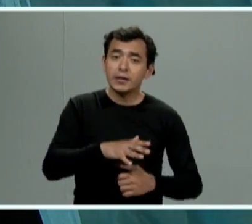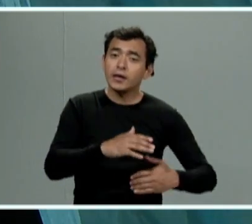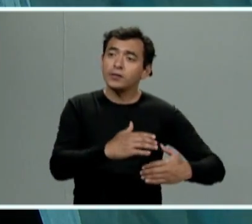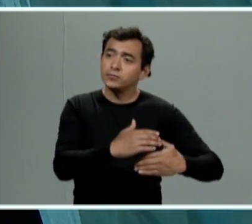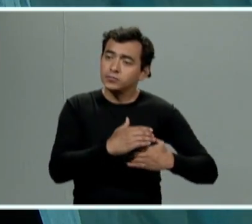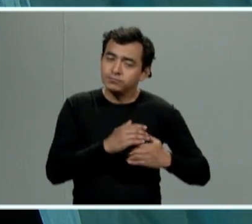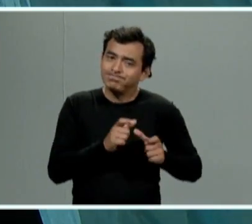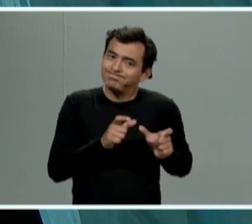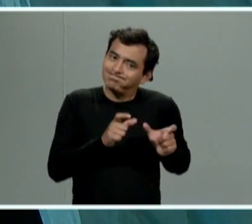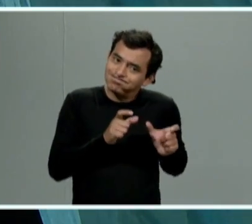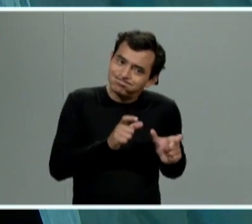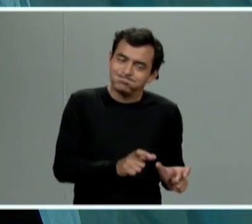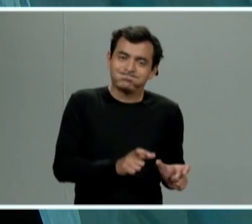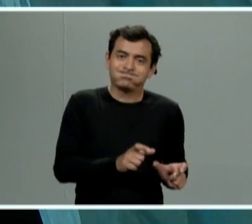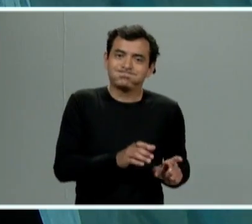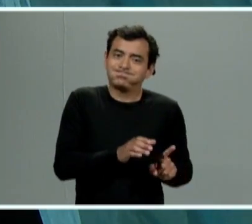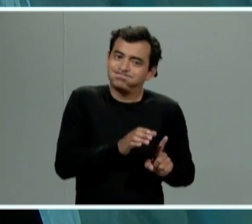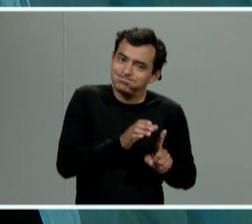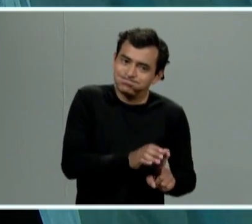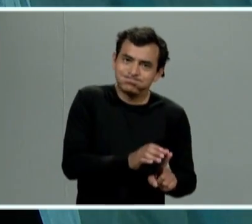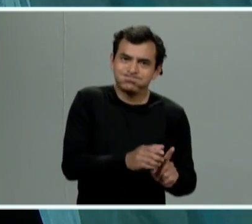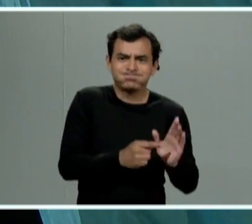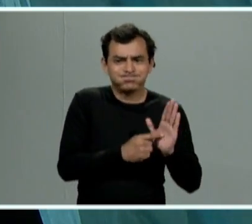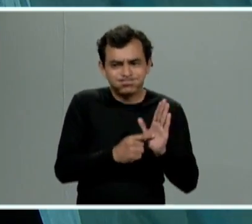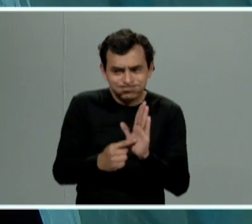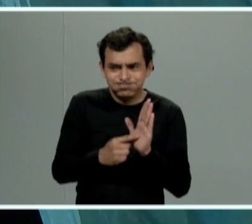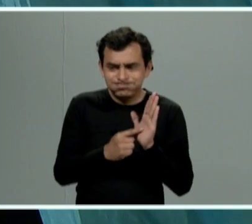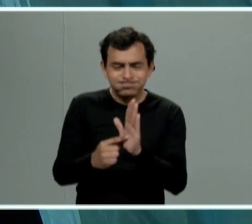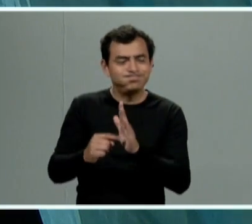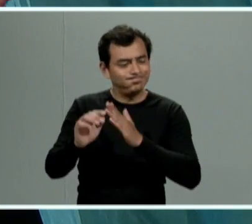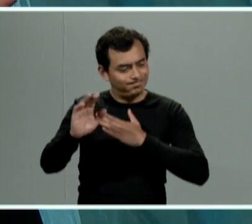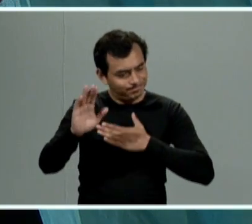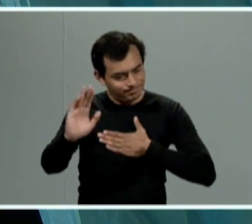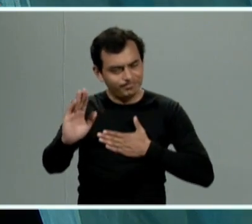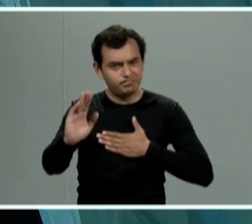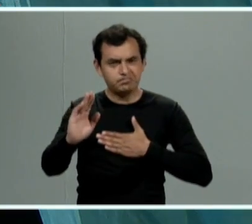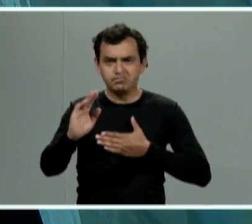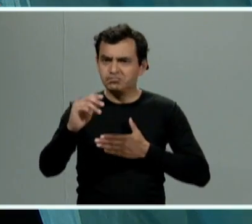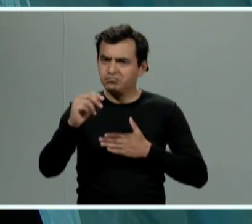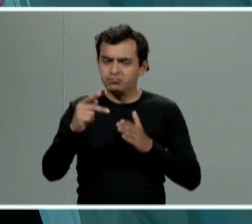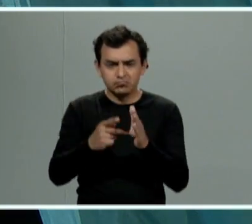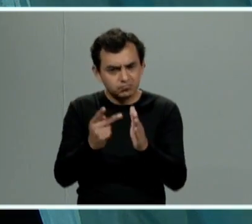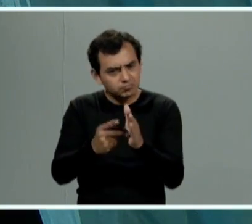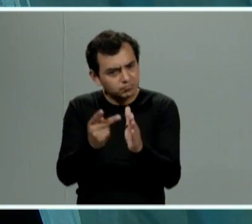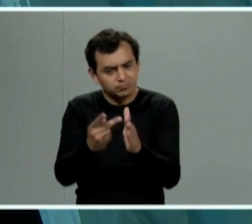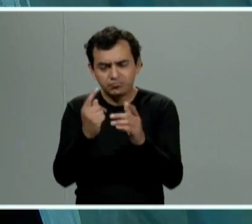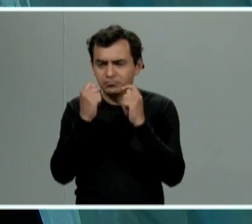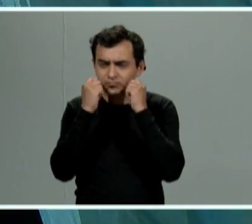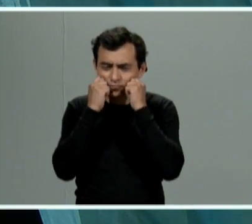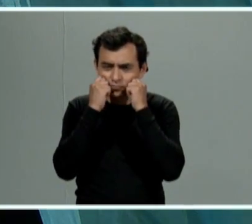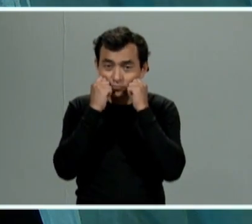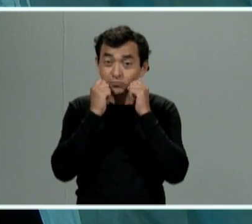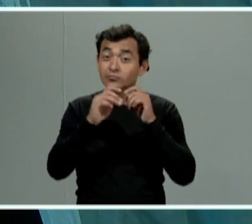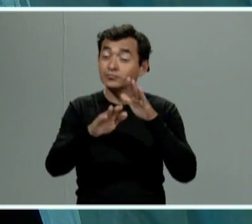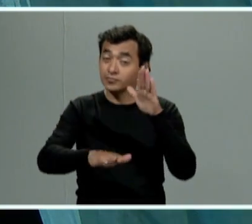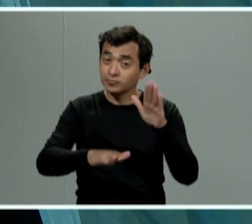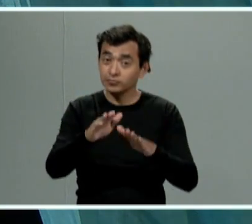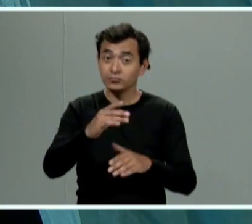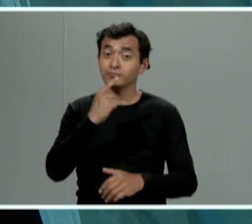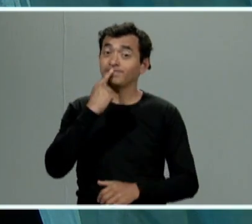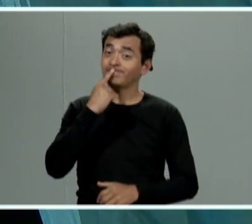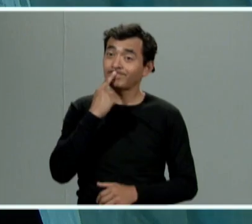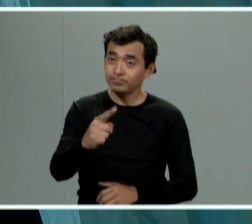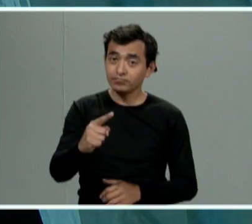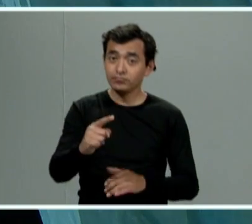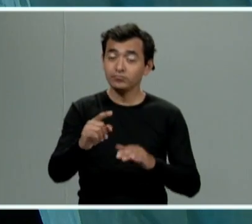comprometo a presentarla las veces que sea necesaria con eso si posteriormente existe una denuncia por sustracción o retención de menores tenemos una